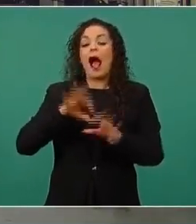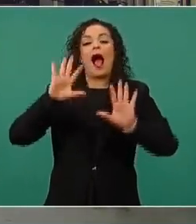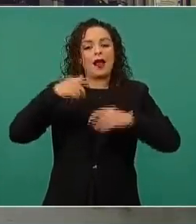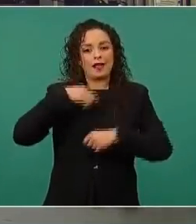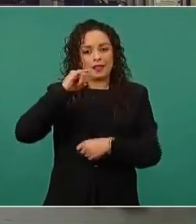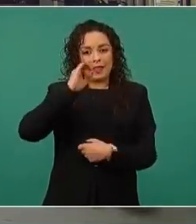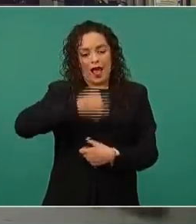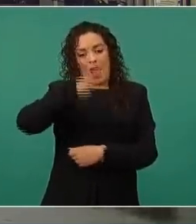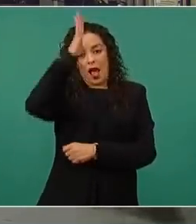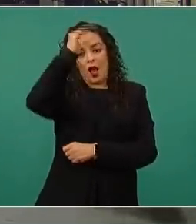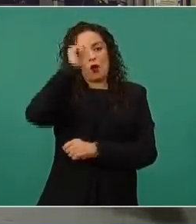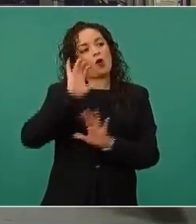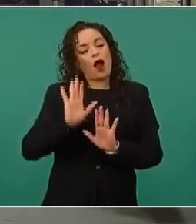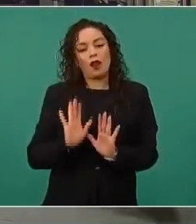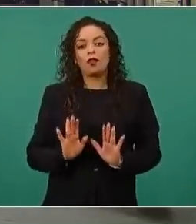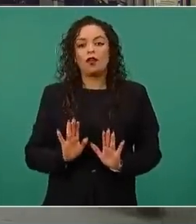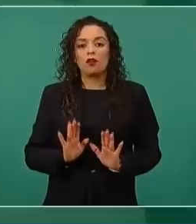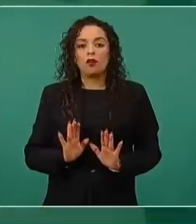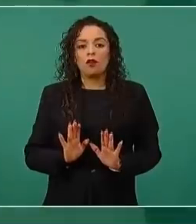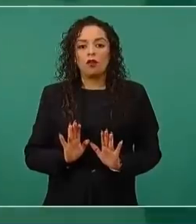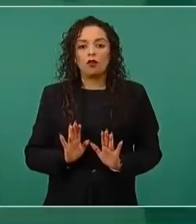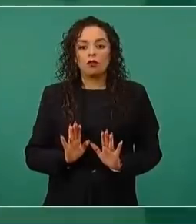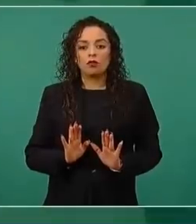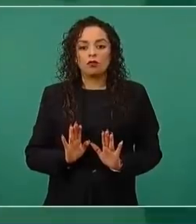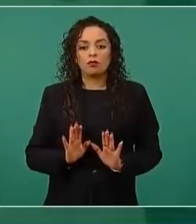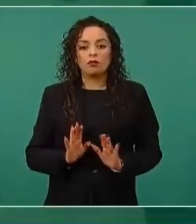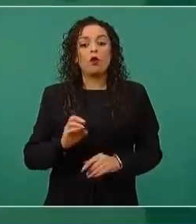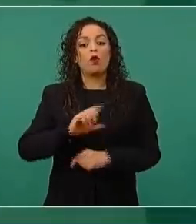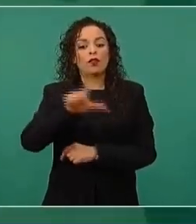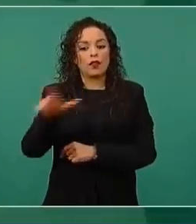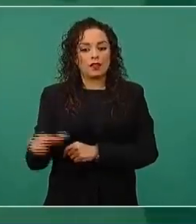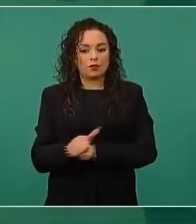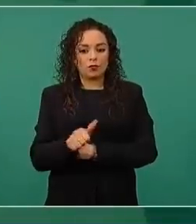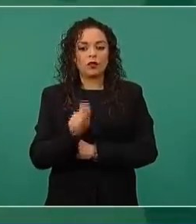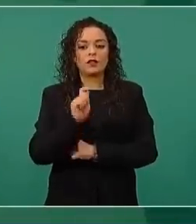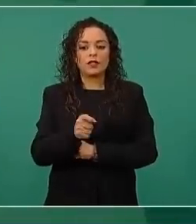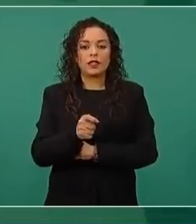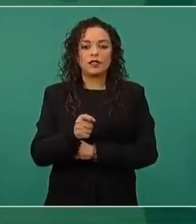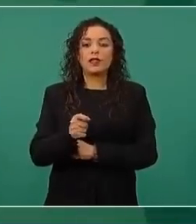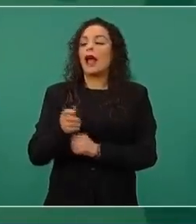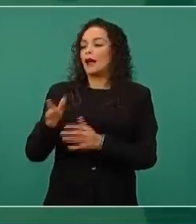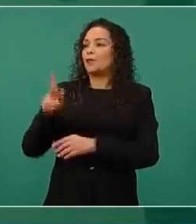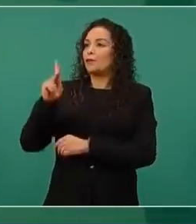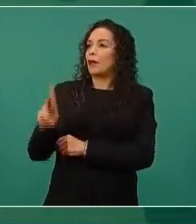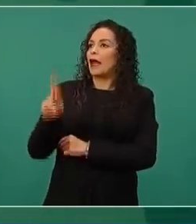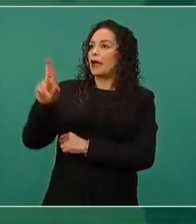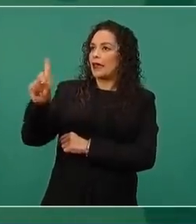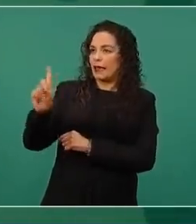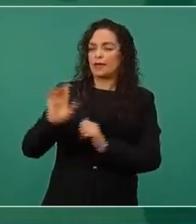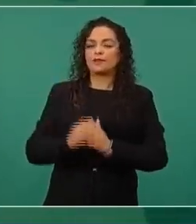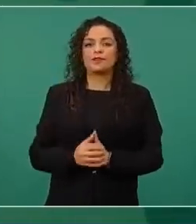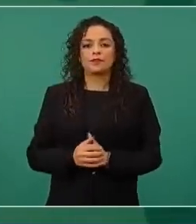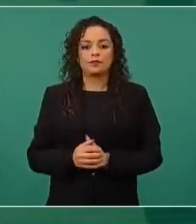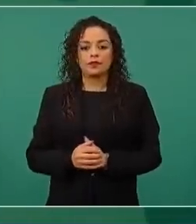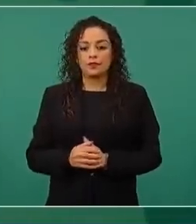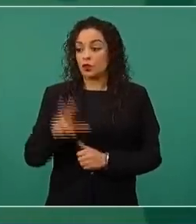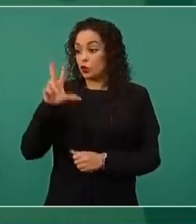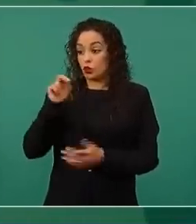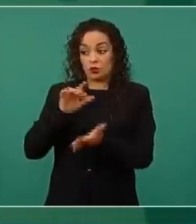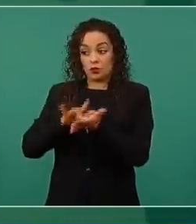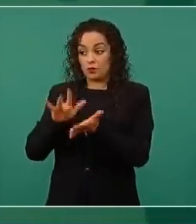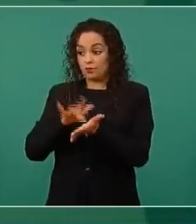Luego con el PRD, no me apoyes en la energética,